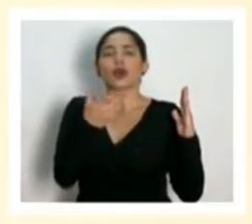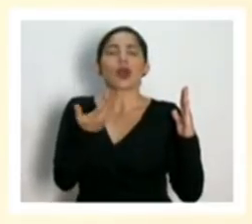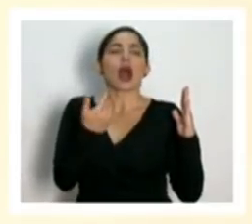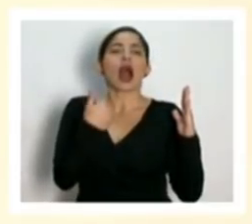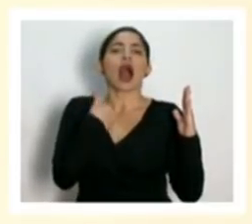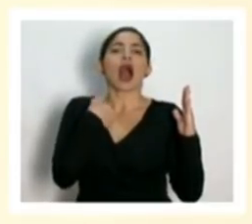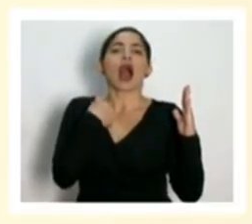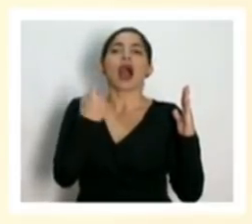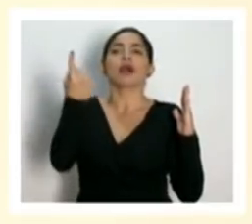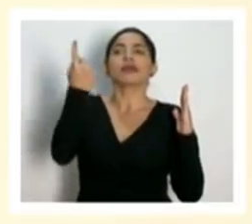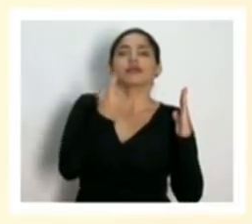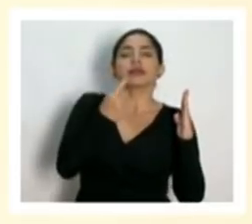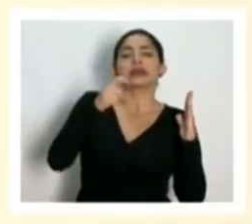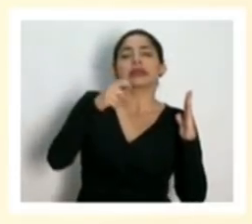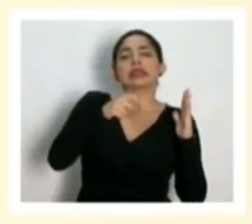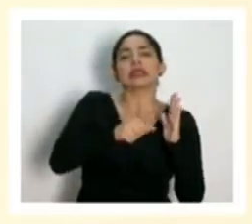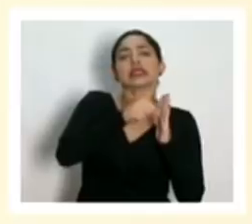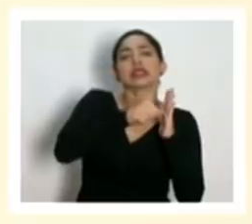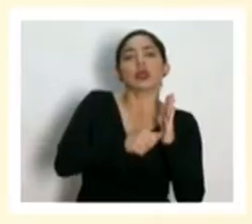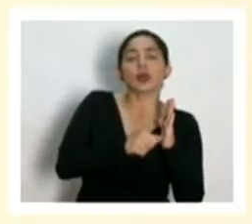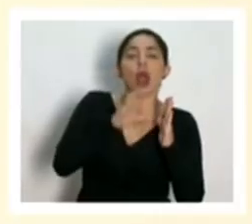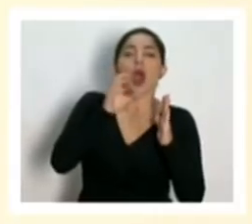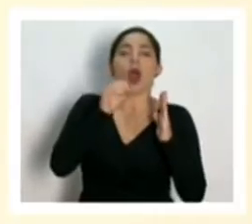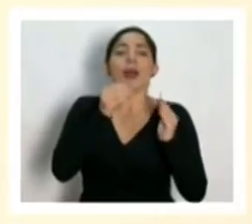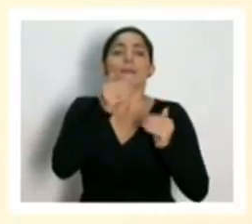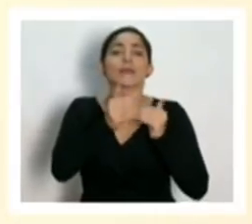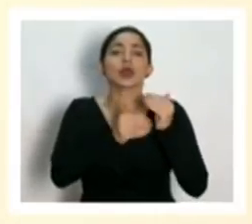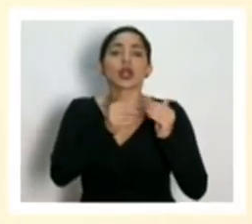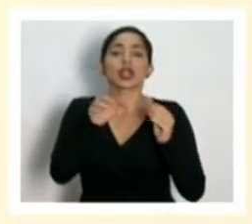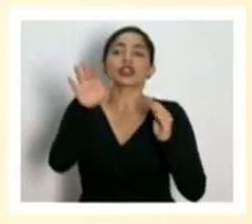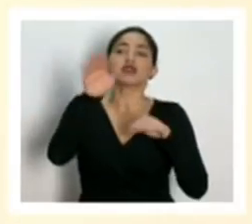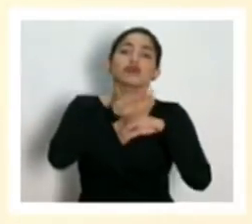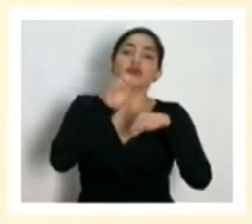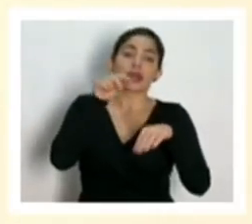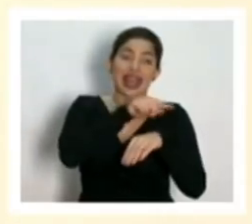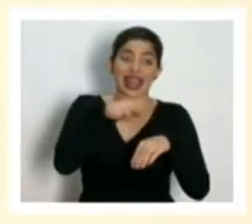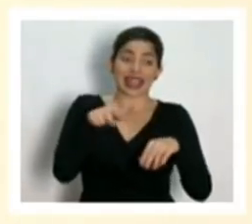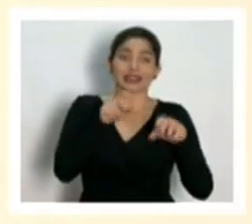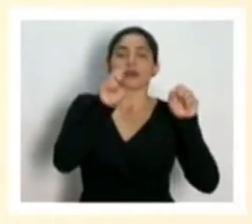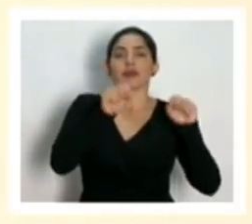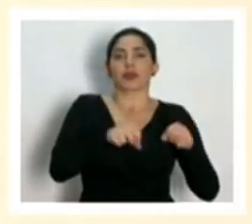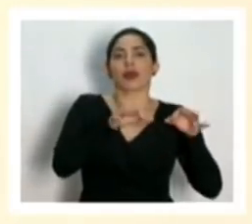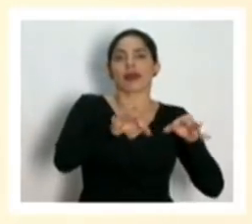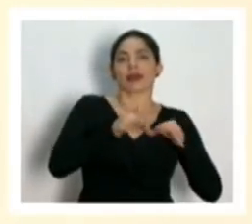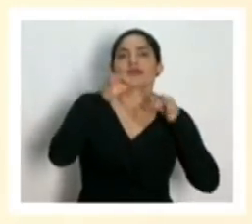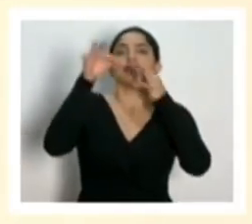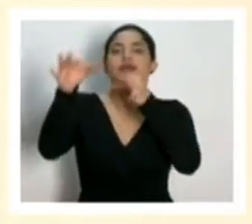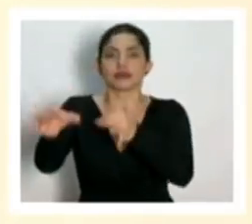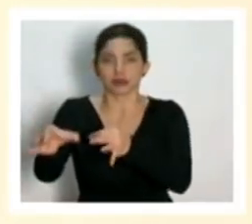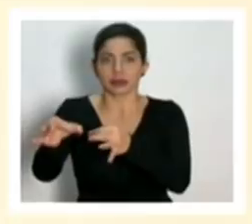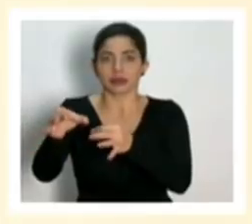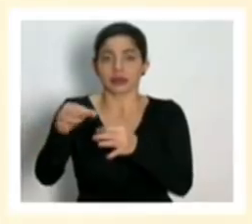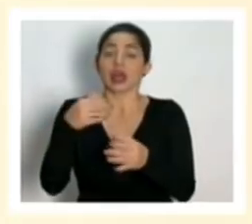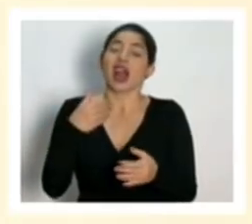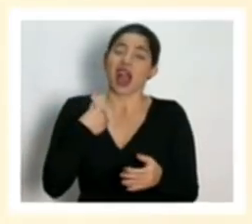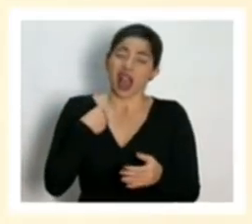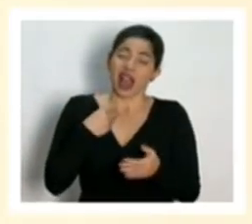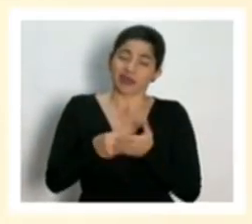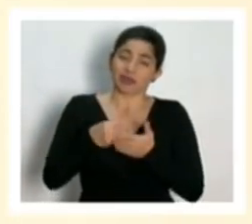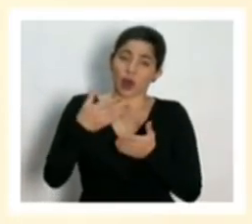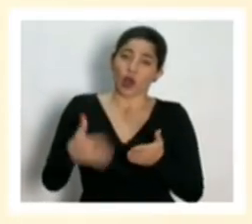entraron por una cirugía electiva o un procedimiento electivo. Eso lo podemos reprogramar. Tiene un costo